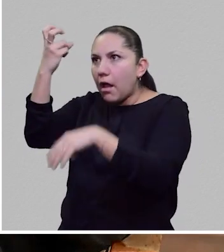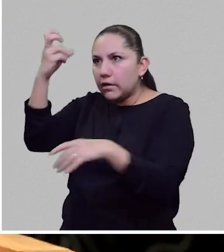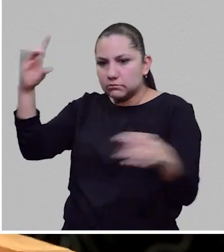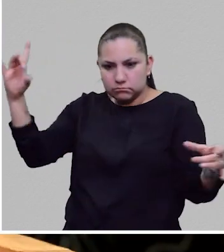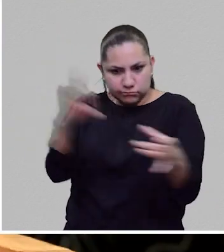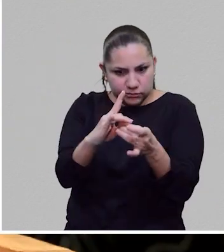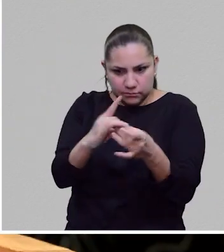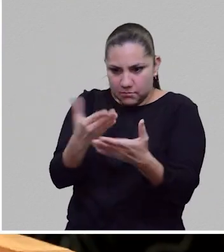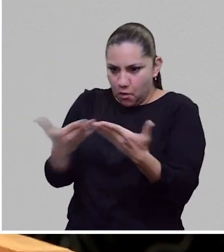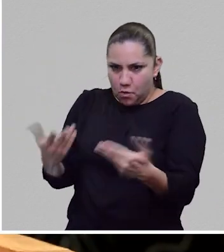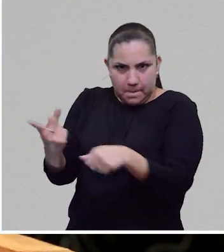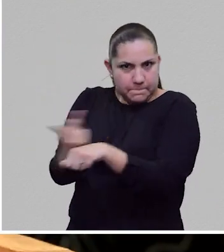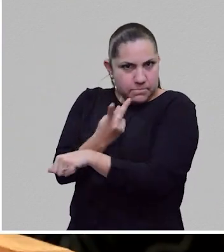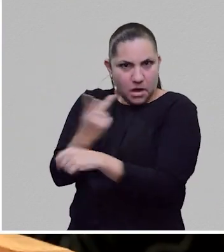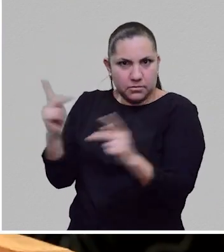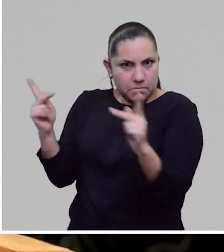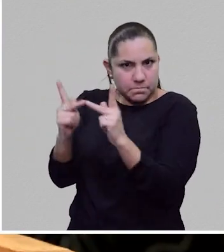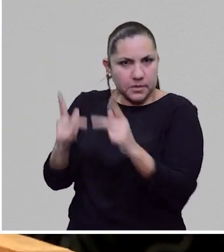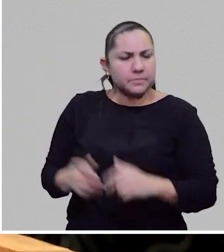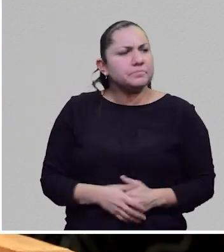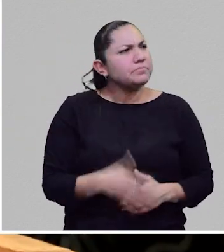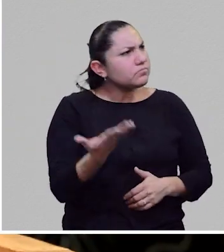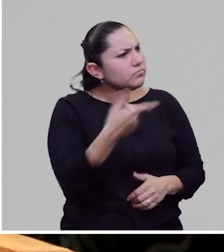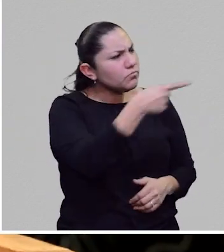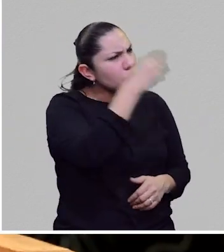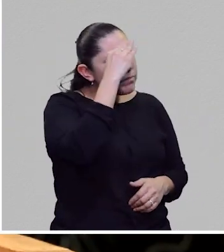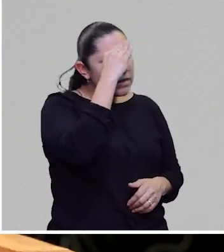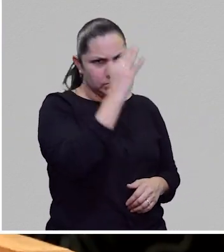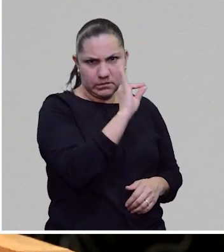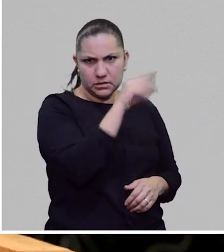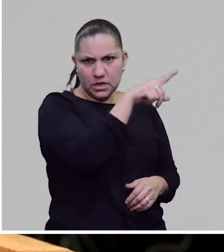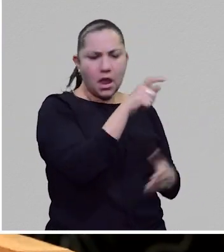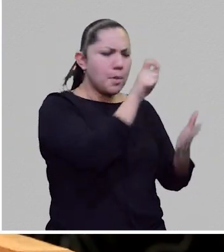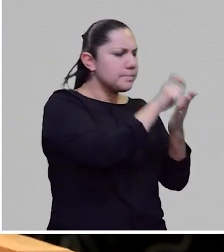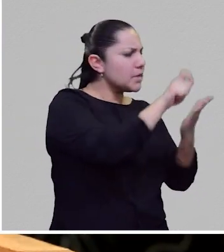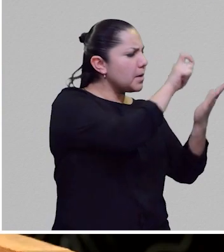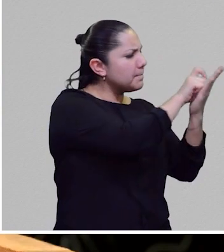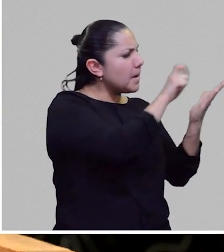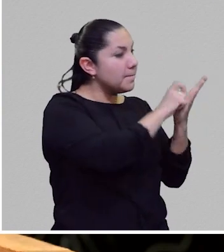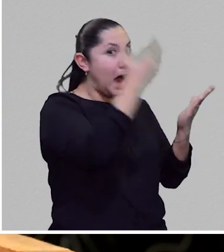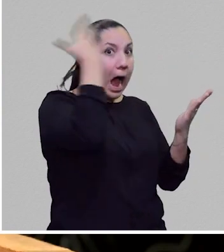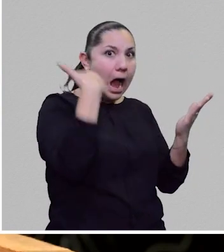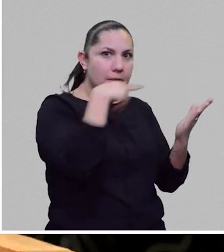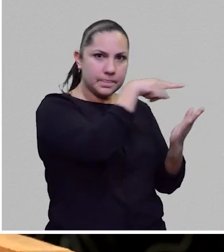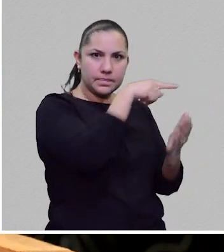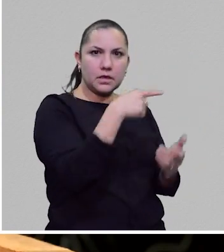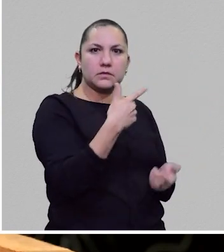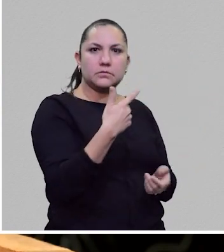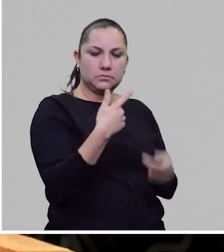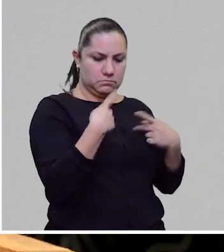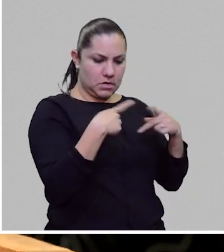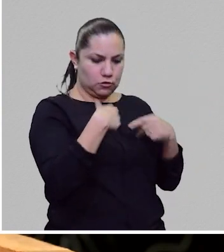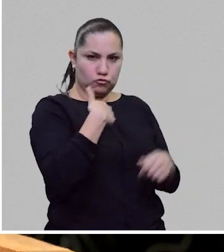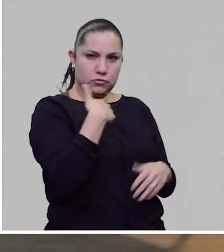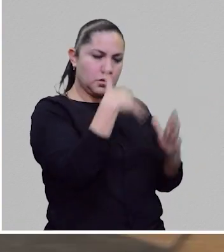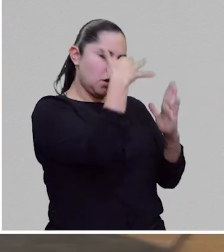hipótesis de que 40 años más tarde los niños que leyeron esos libros son los que están ahorita creando esas cosas?